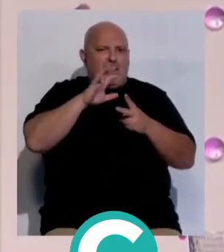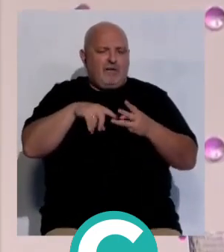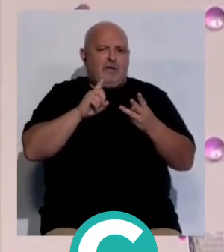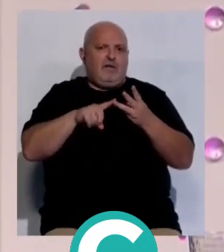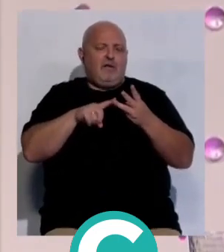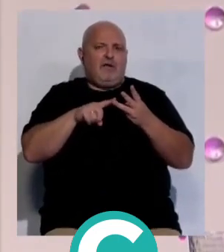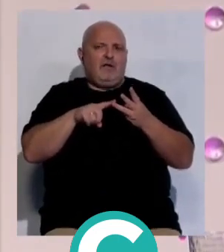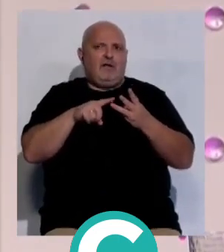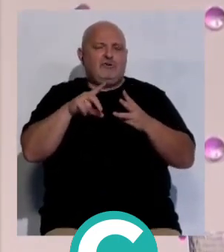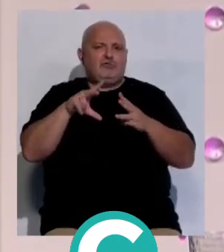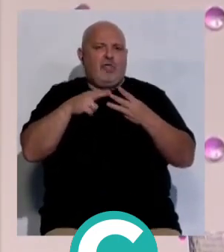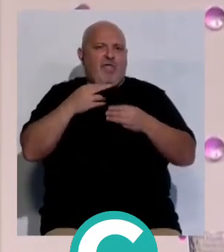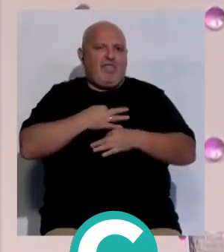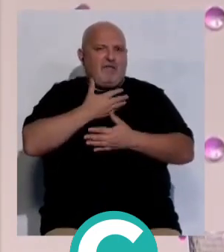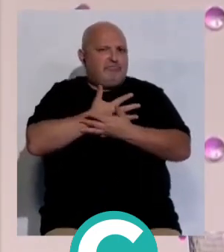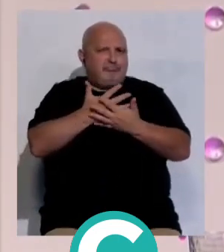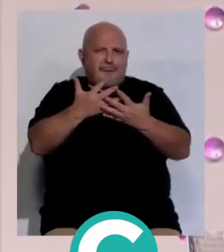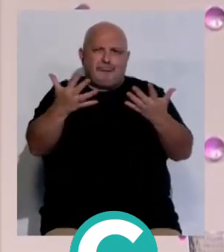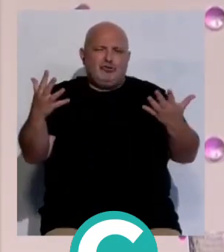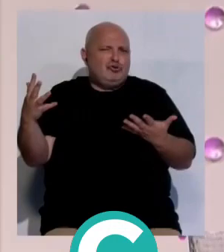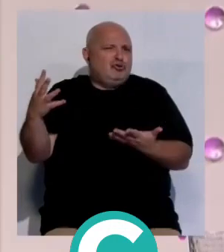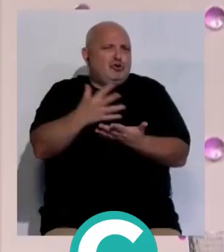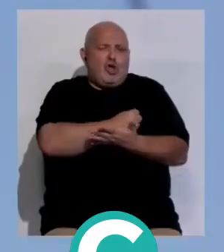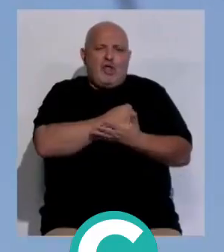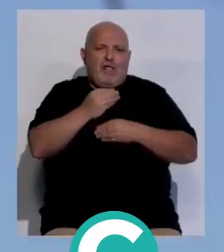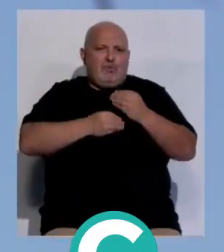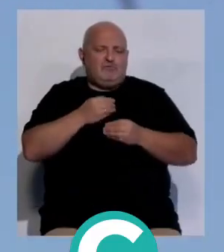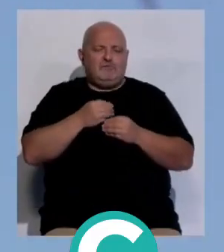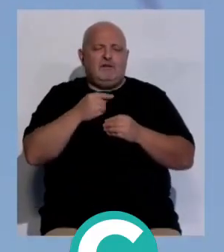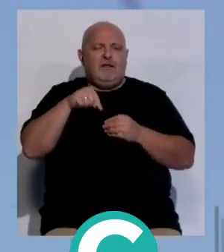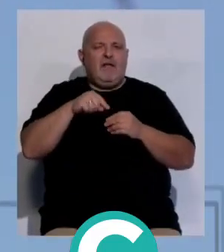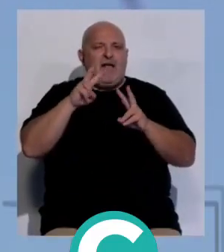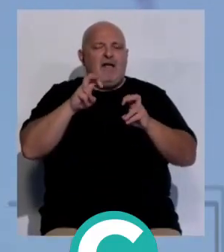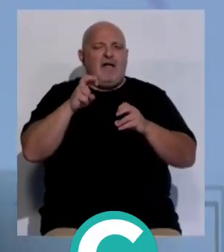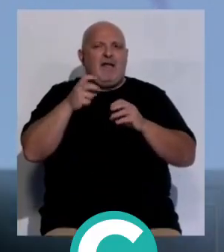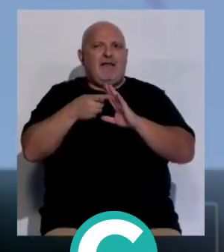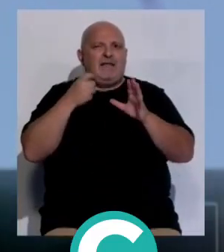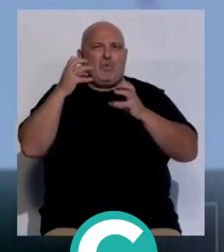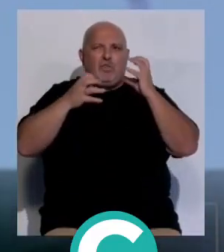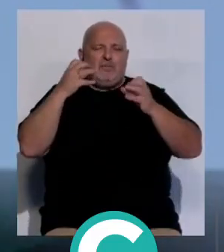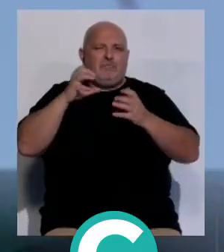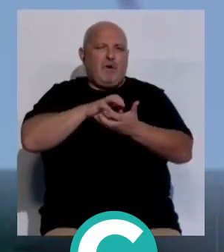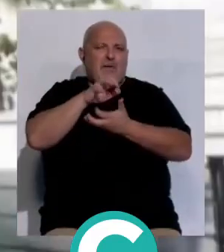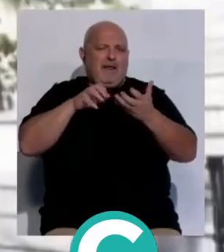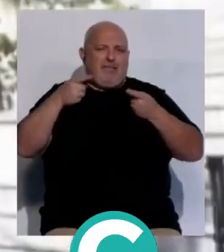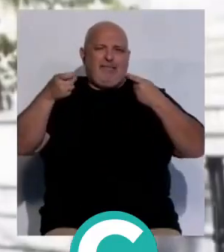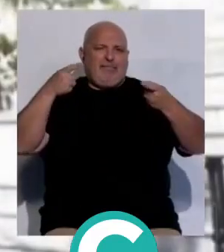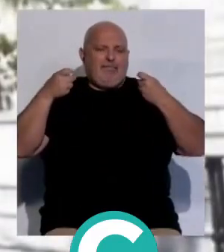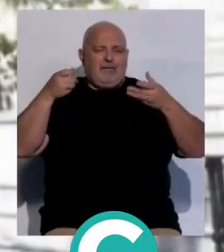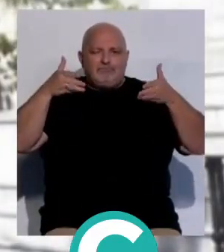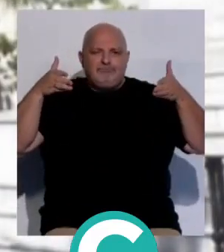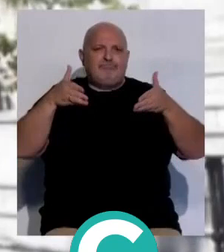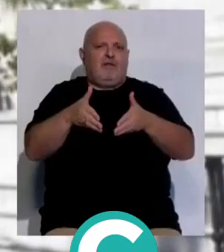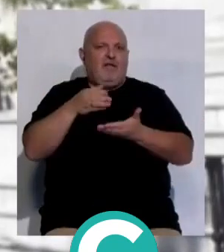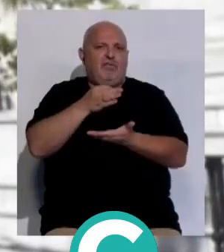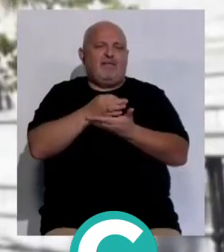hablando de la sociedad civil. Yo estoy diciendo que todos tenemos que hacer esto. Bruno García ha hablado de quitar ruido de polémicas estériles y trabajar por